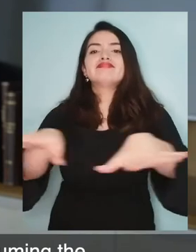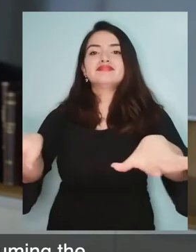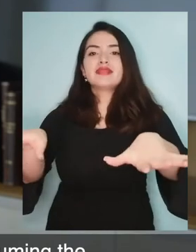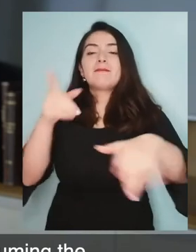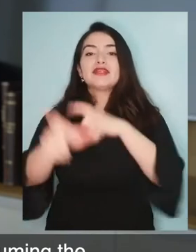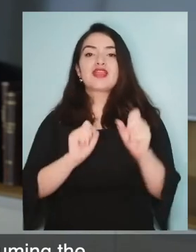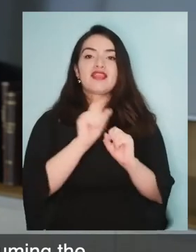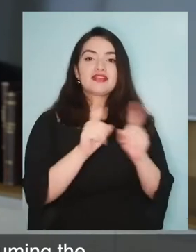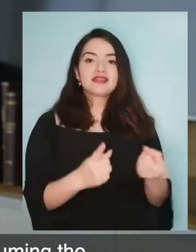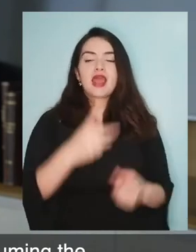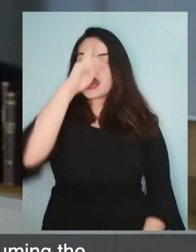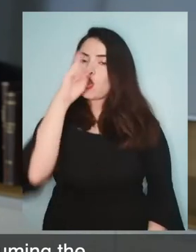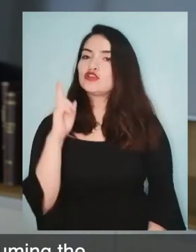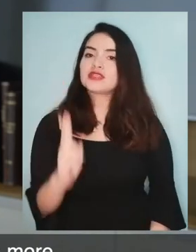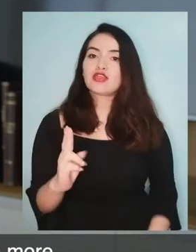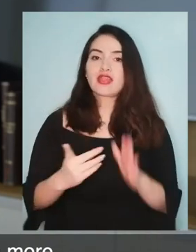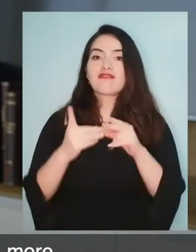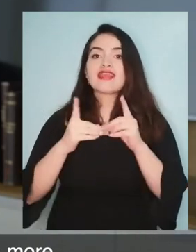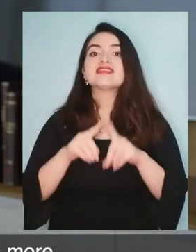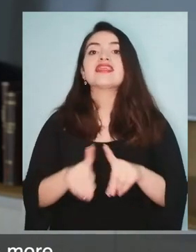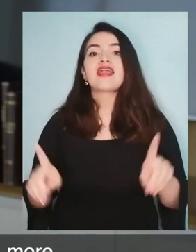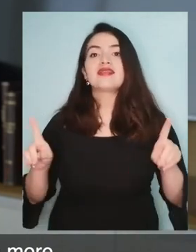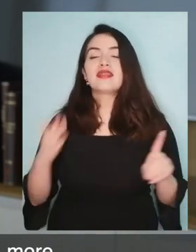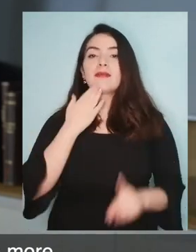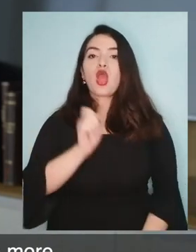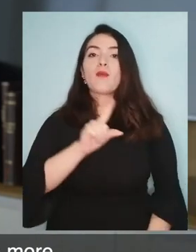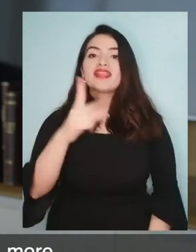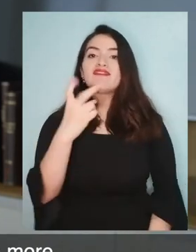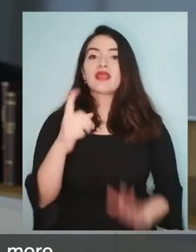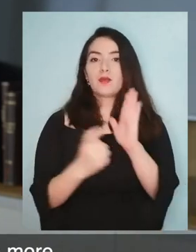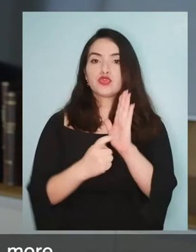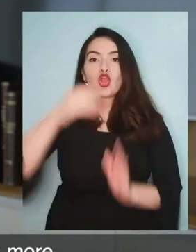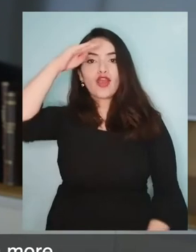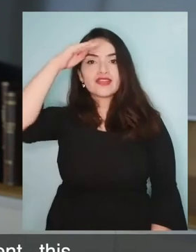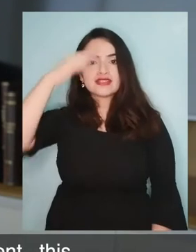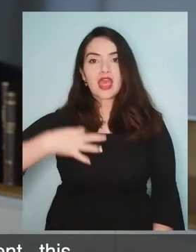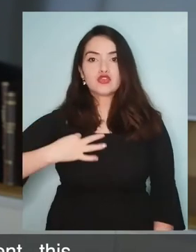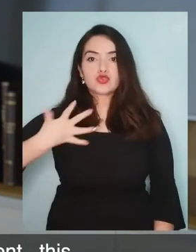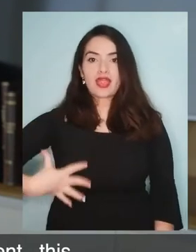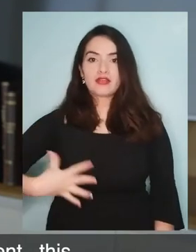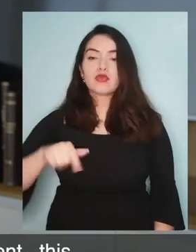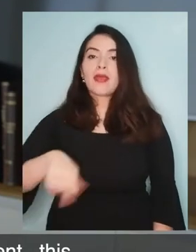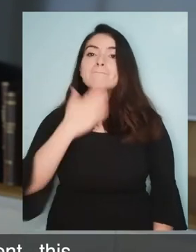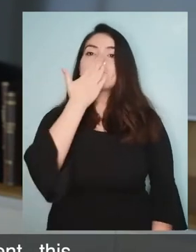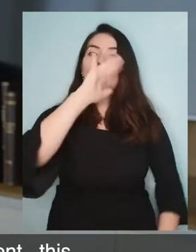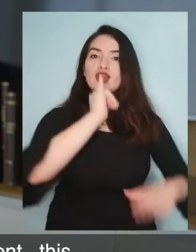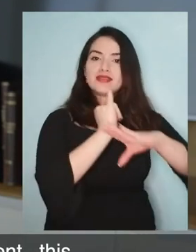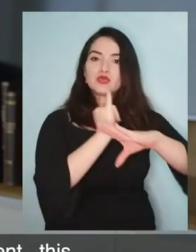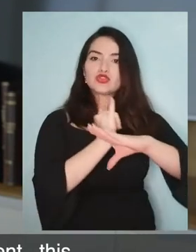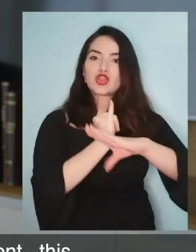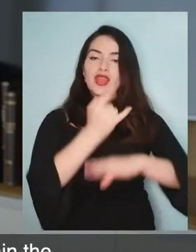a la cobertura universal de la defensa de las personas, reconociendo su diversidad, conjuntamente con aumentar en 20 puntos la confianza ciudadana,